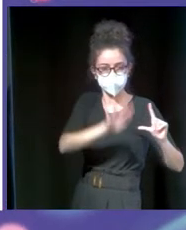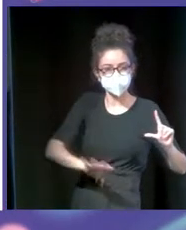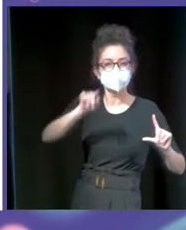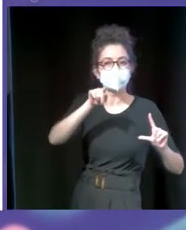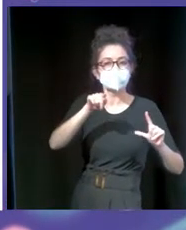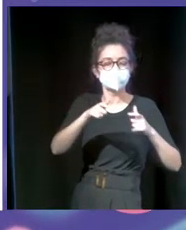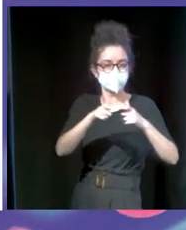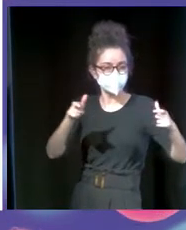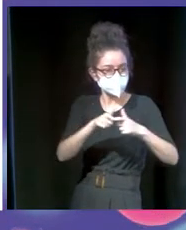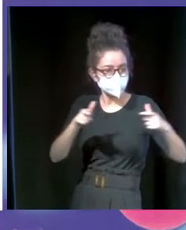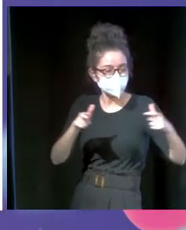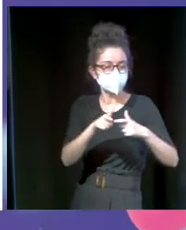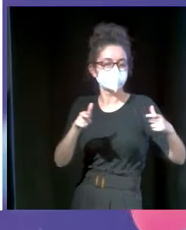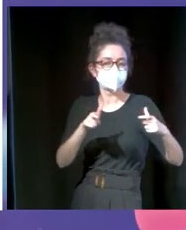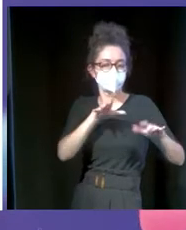los tickets,